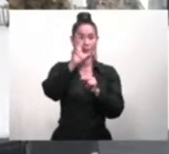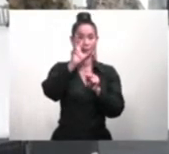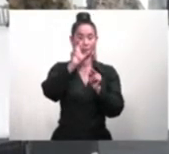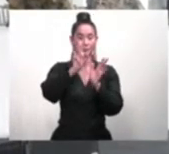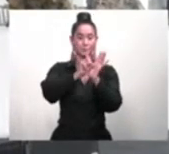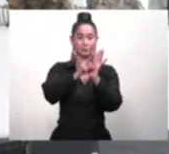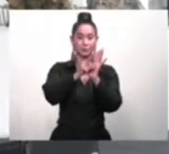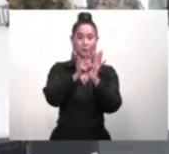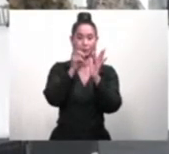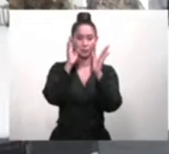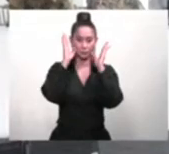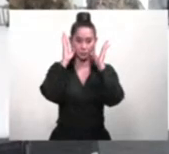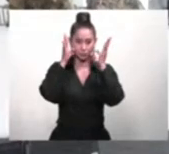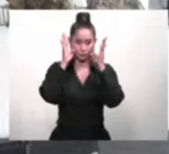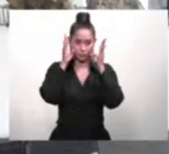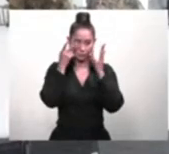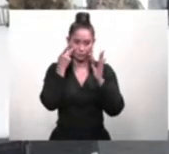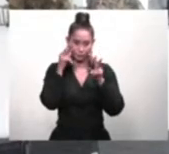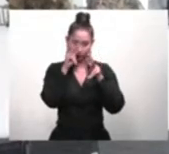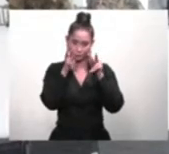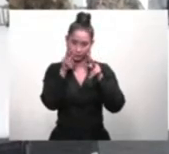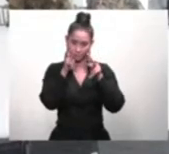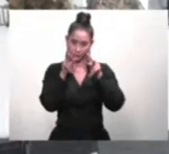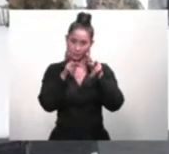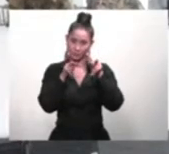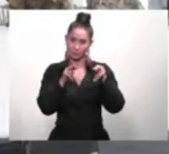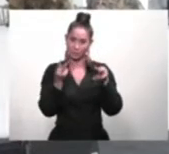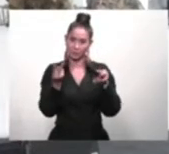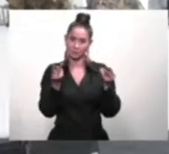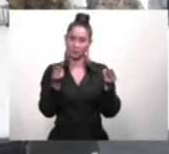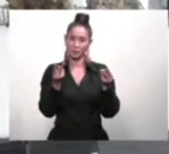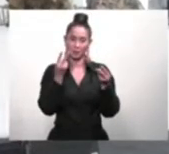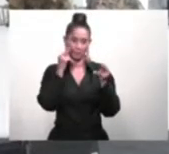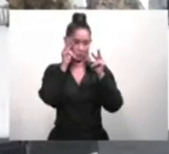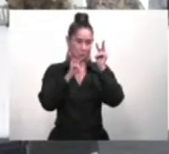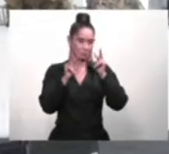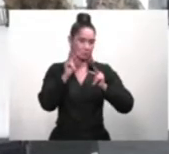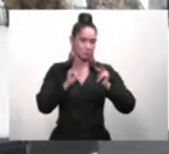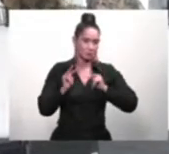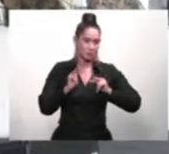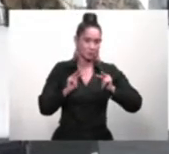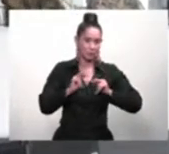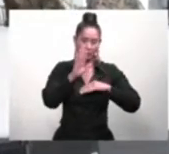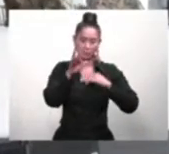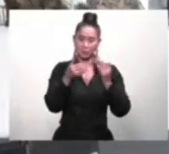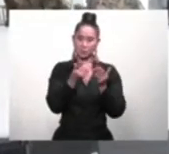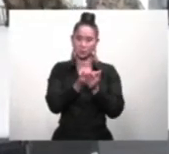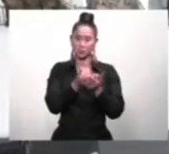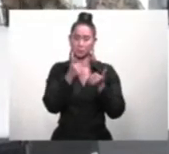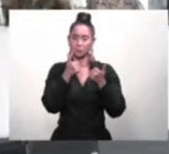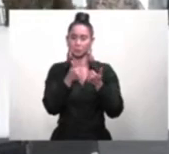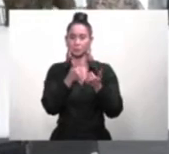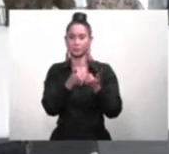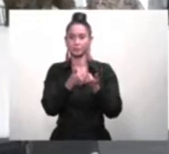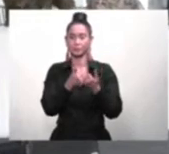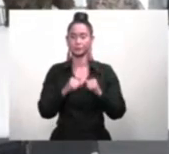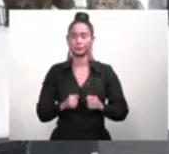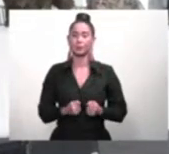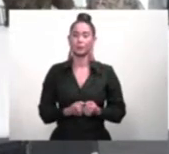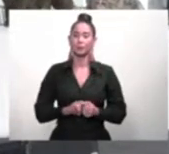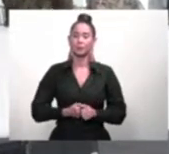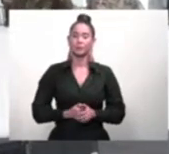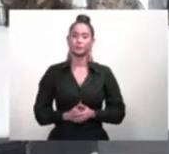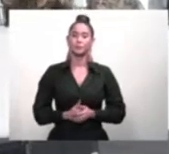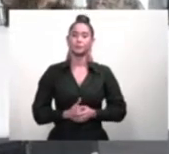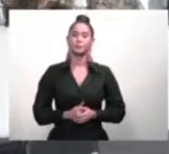para poder observar, para poder vigilar que todo el proceso que